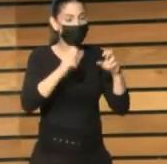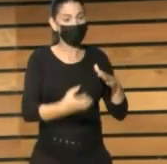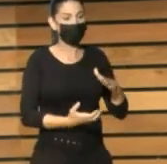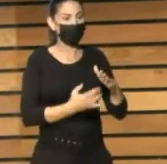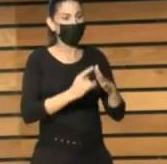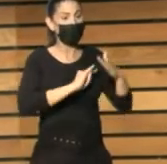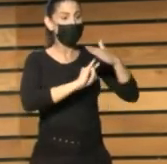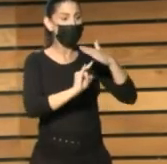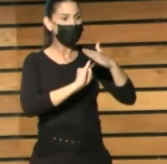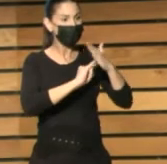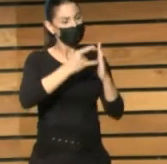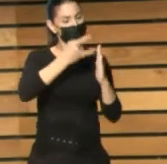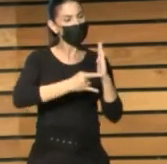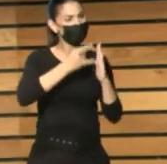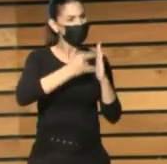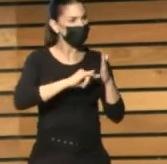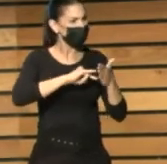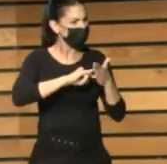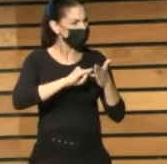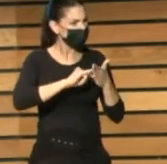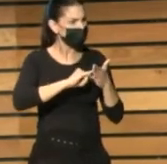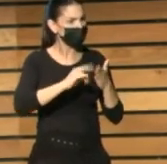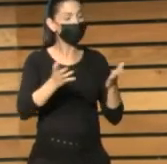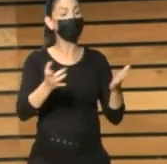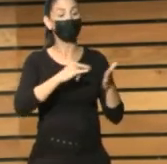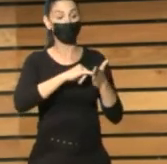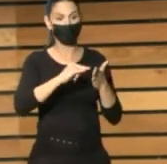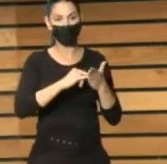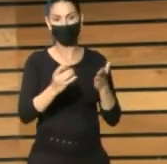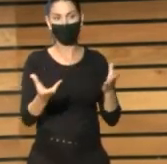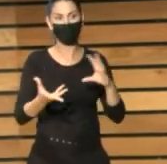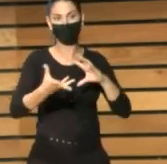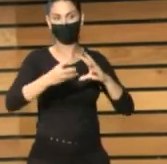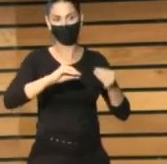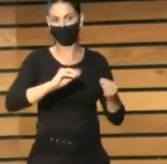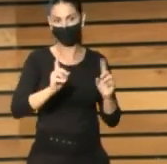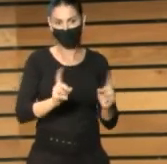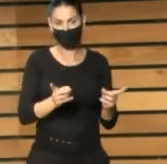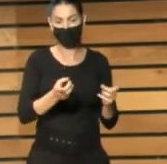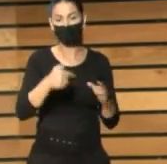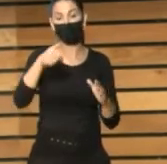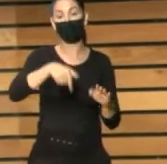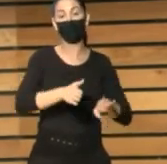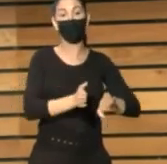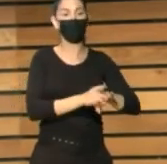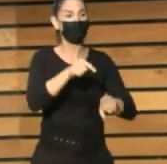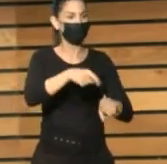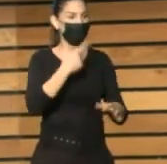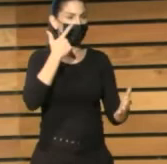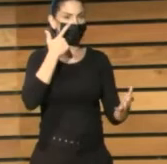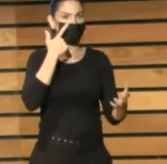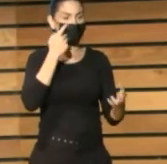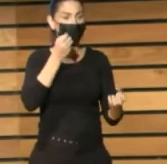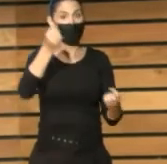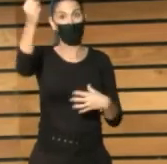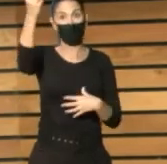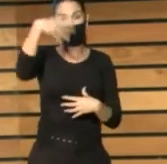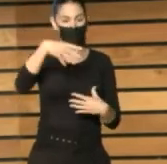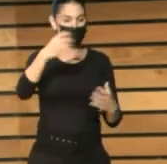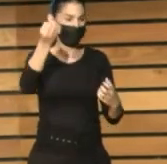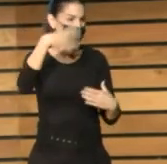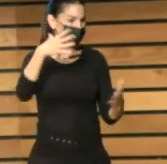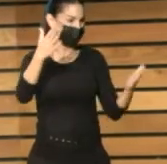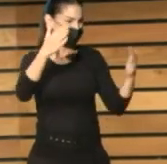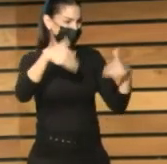aportado libre y prácticamente ni se puede leer lo que pone. En la esquina de la izquierda abajo vemos una imagen mal iluminada. Son muchos